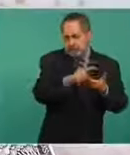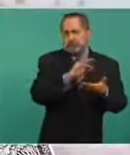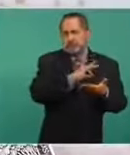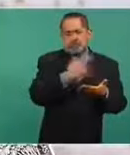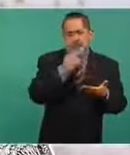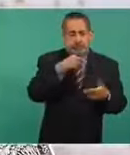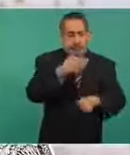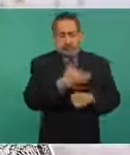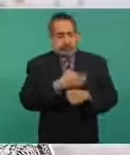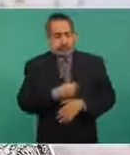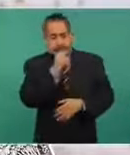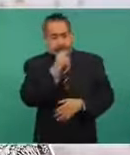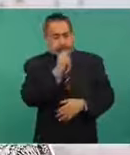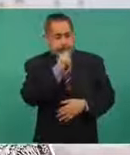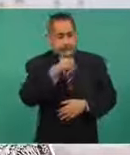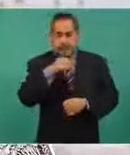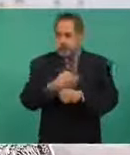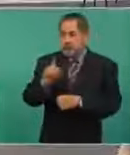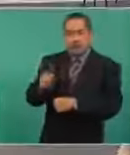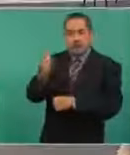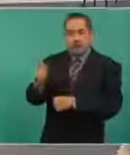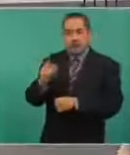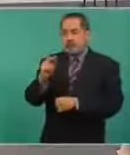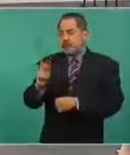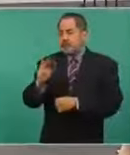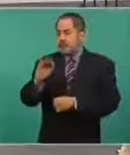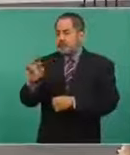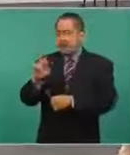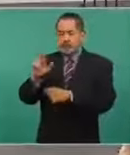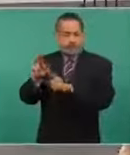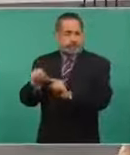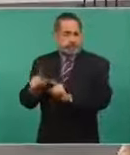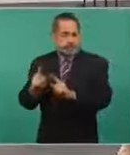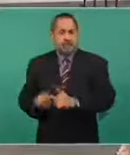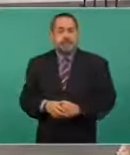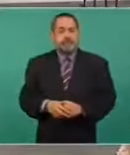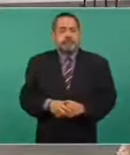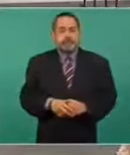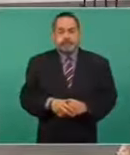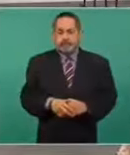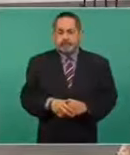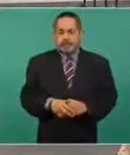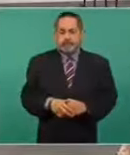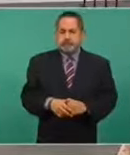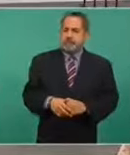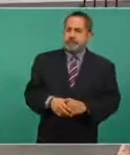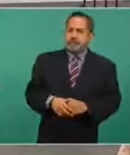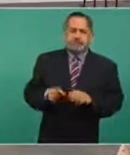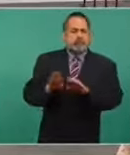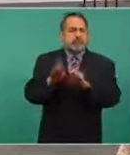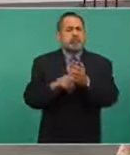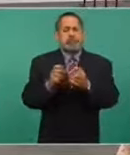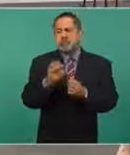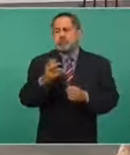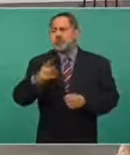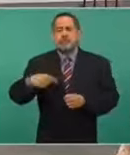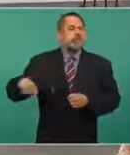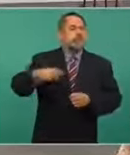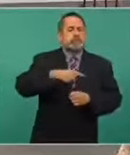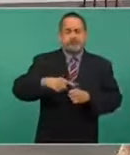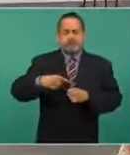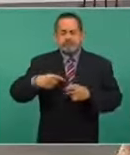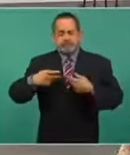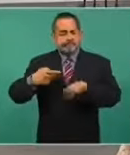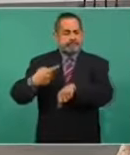ser usadas en niñas, niños y adolescentes. En la siguiente lo que vemos es la perspectiva de cuáles son estas enfermedades crónicas que